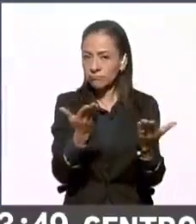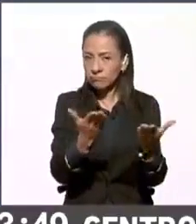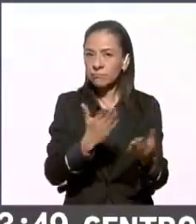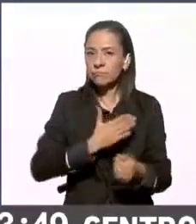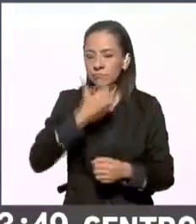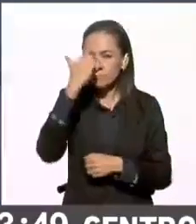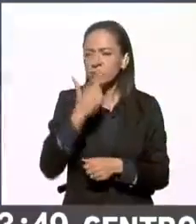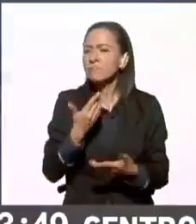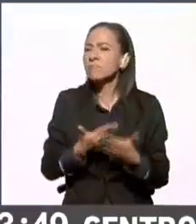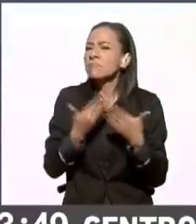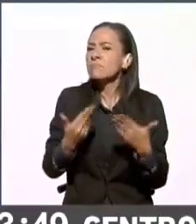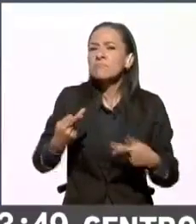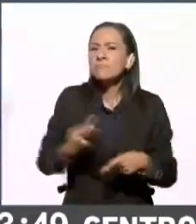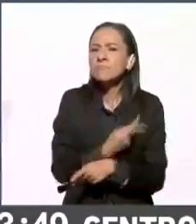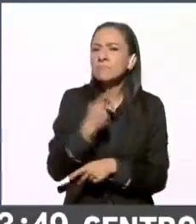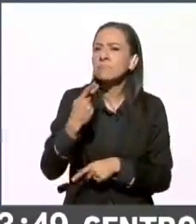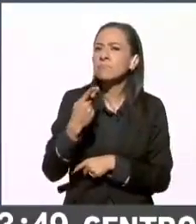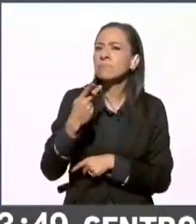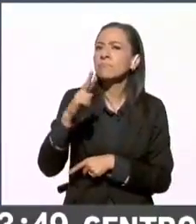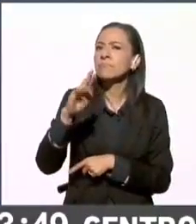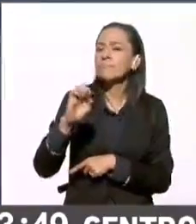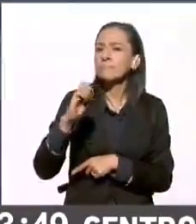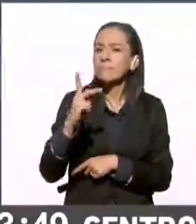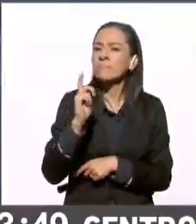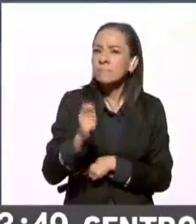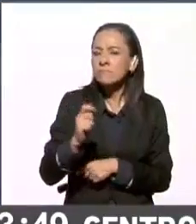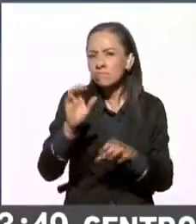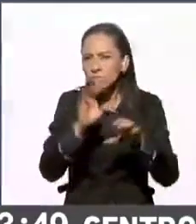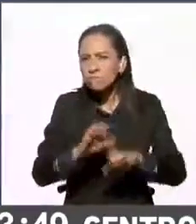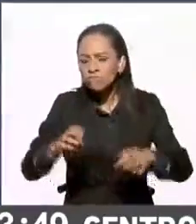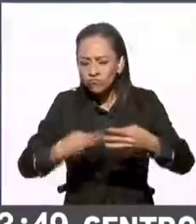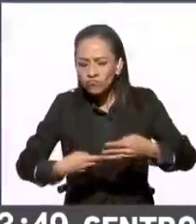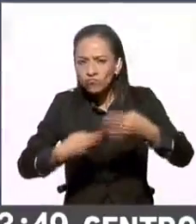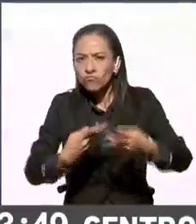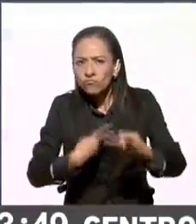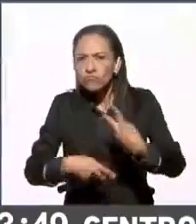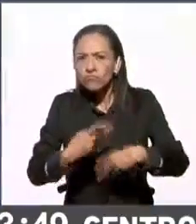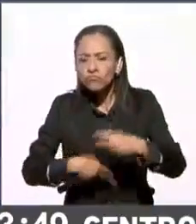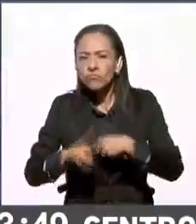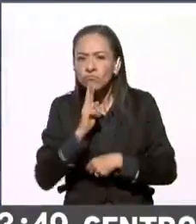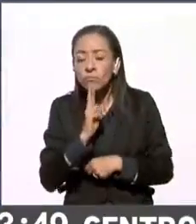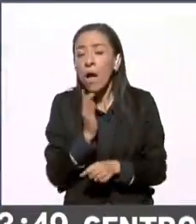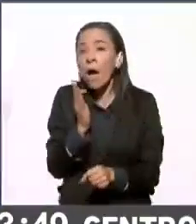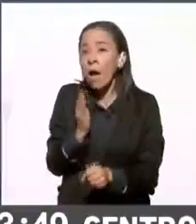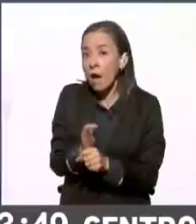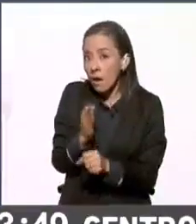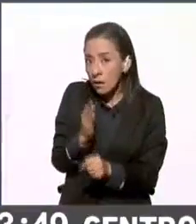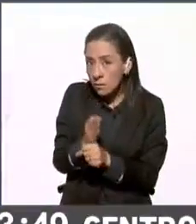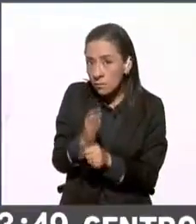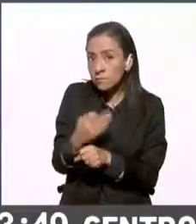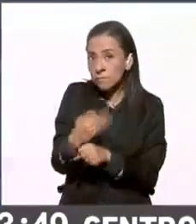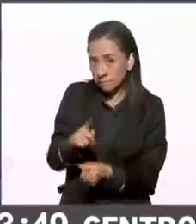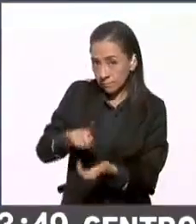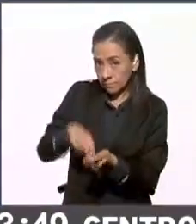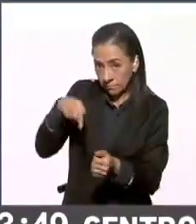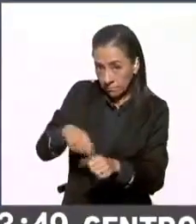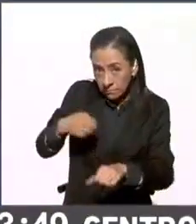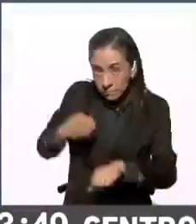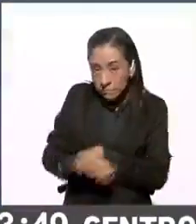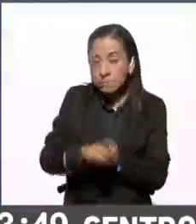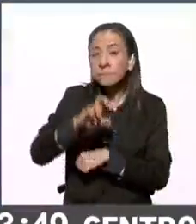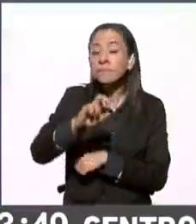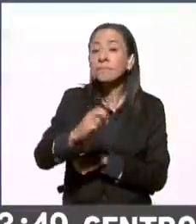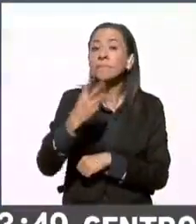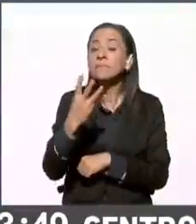la actualización del PREP, del programa de resultados electorales preliminares. Hasta este momento en la elección en el Estado pues hay un 33